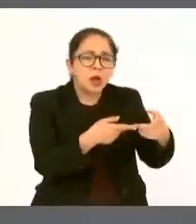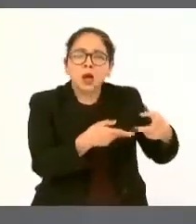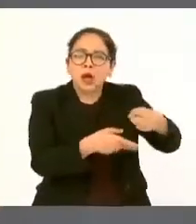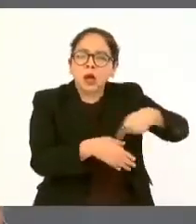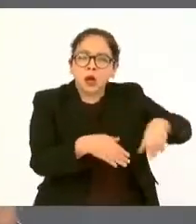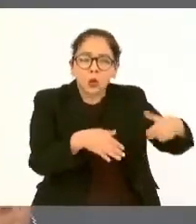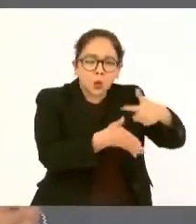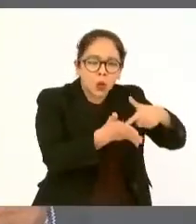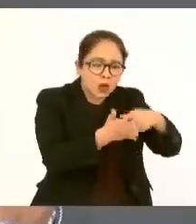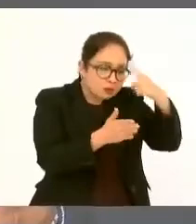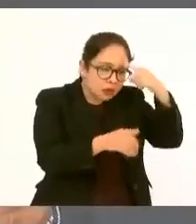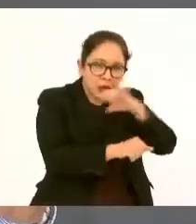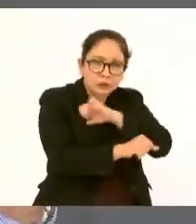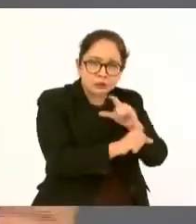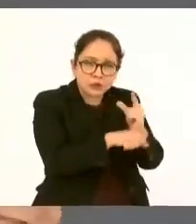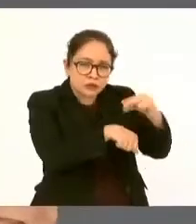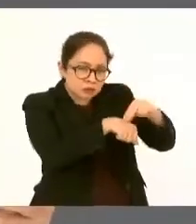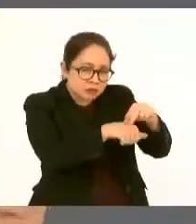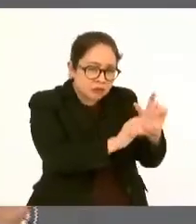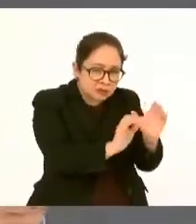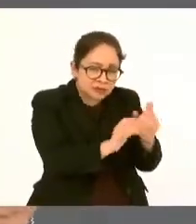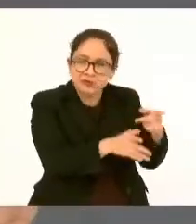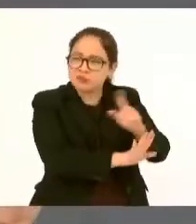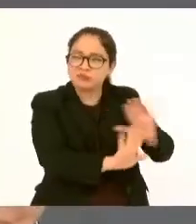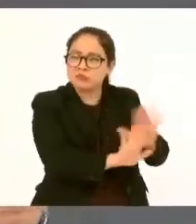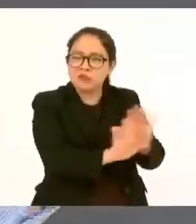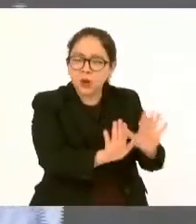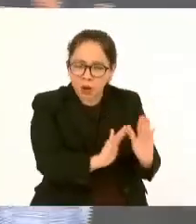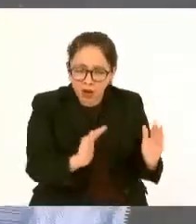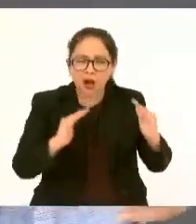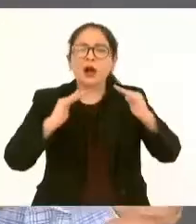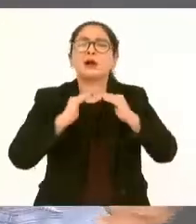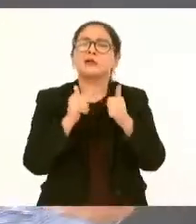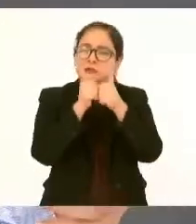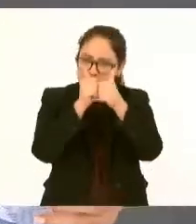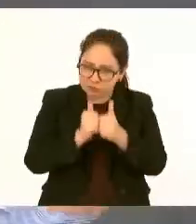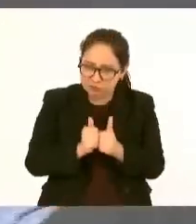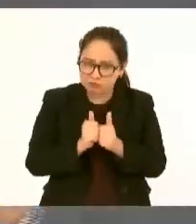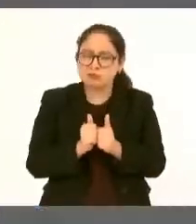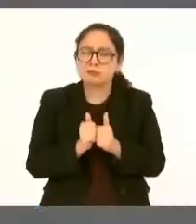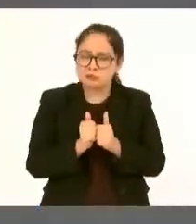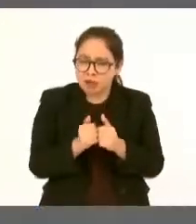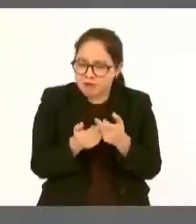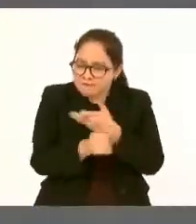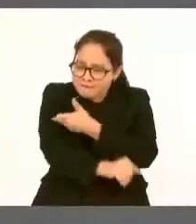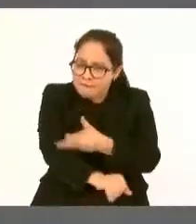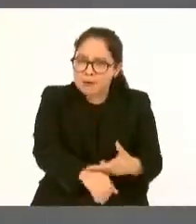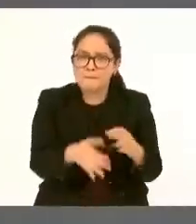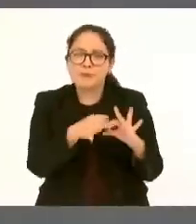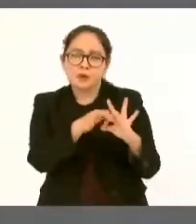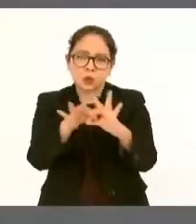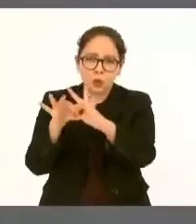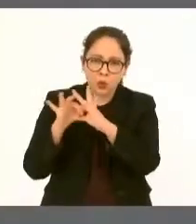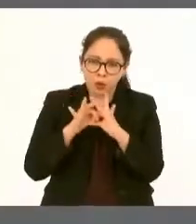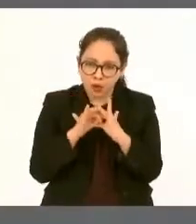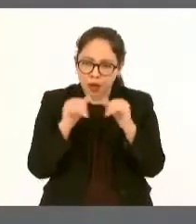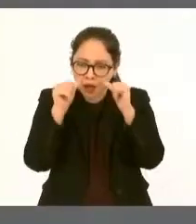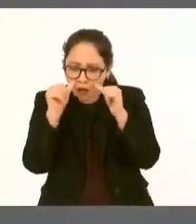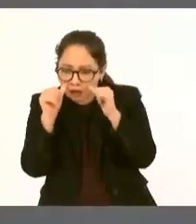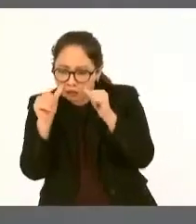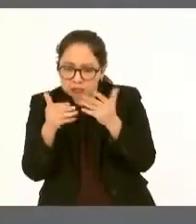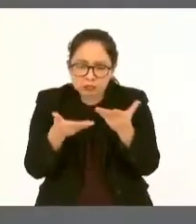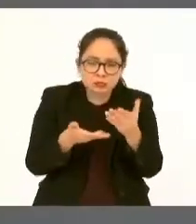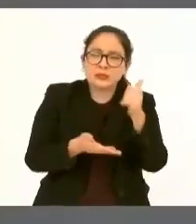queremos que vayan nuestros mayores a los asilos, queremos que estén